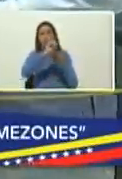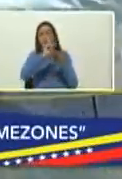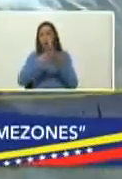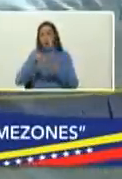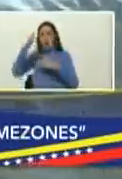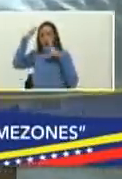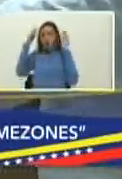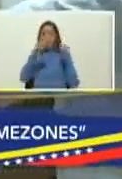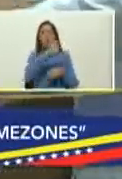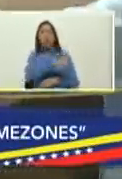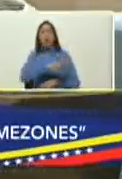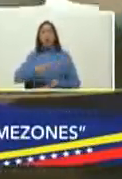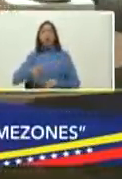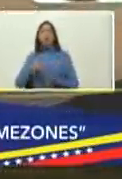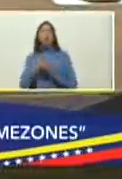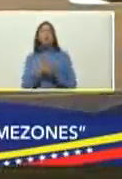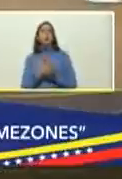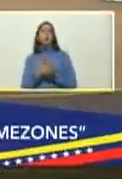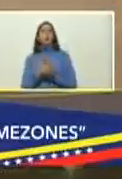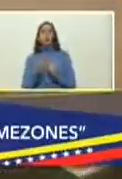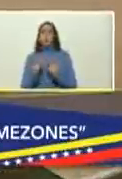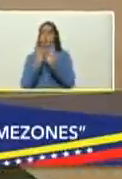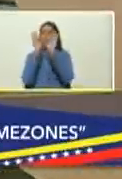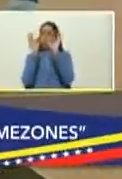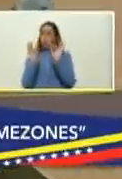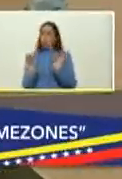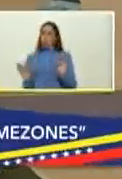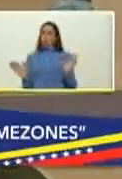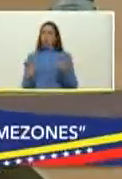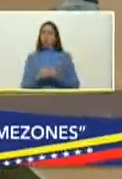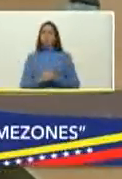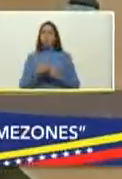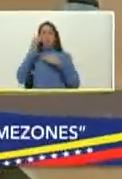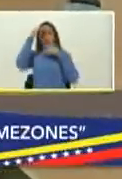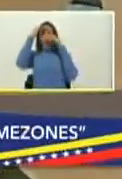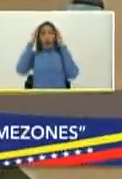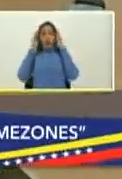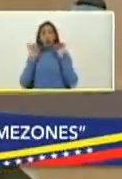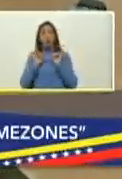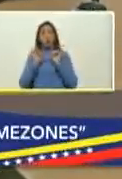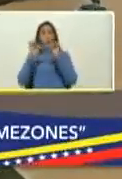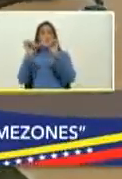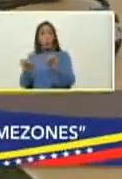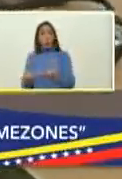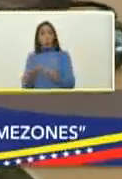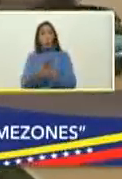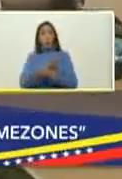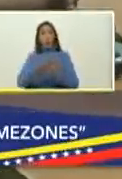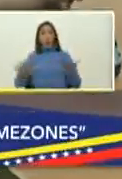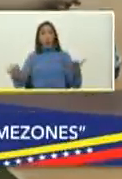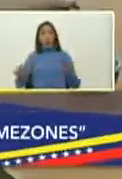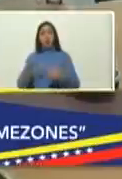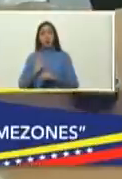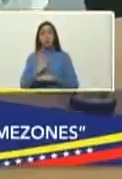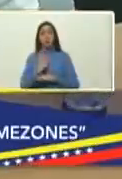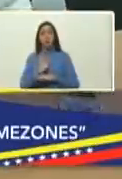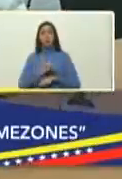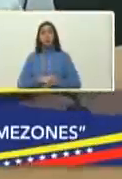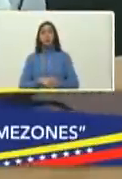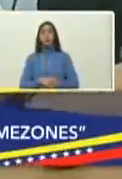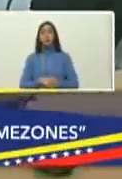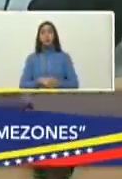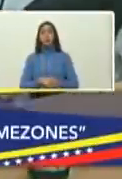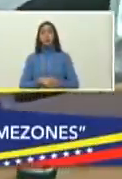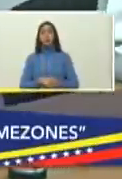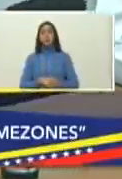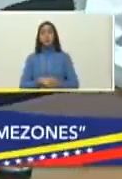población midiendo lo que son los parámetros vitales y garantizar esta atención de manera continua gratuita y segura de igual manera